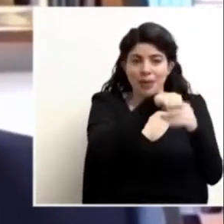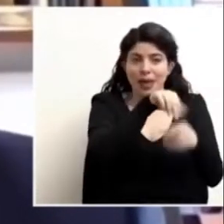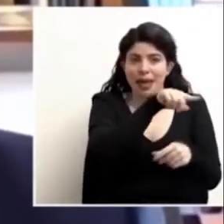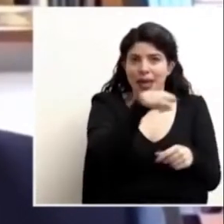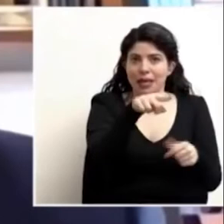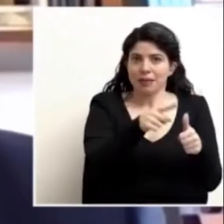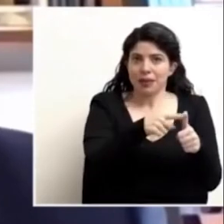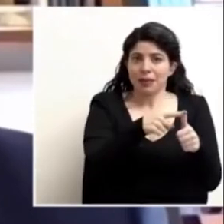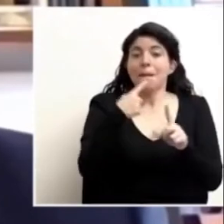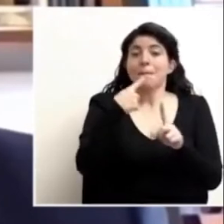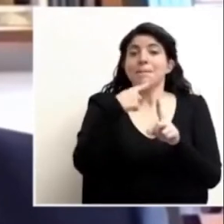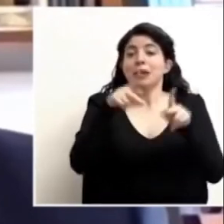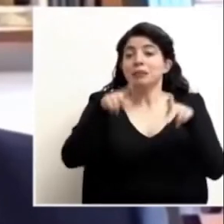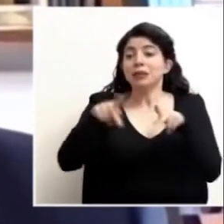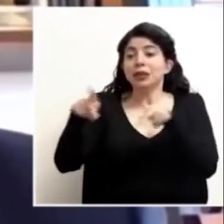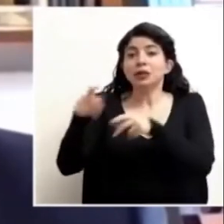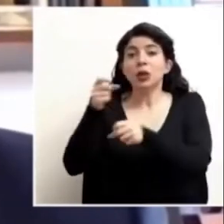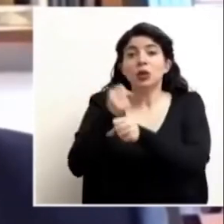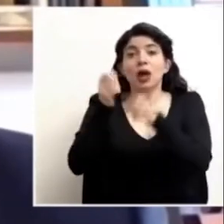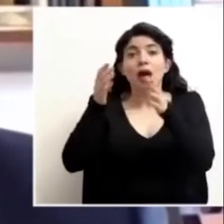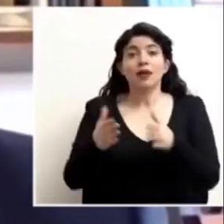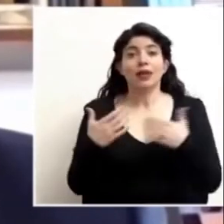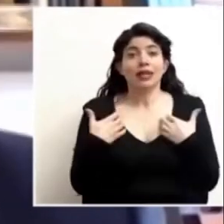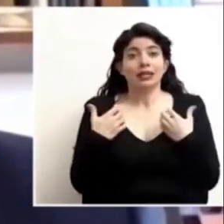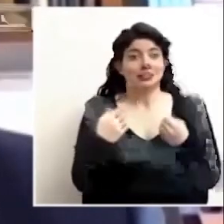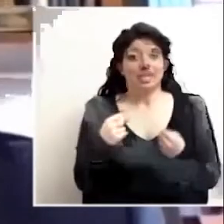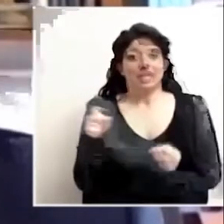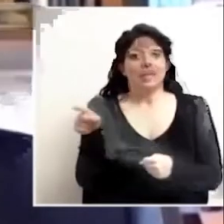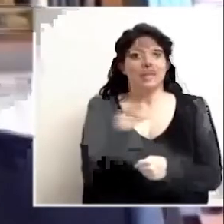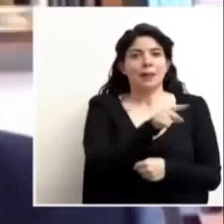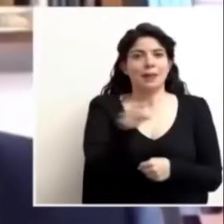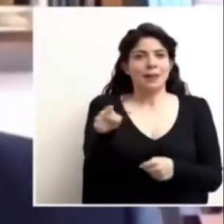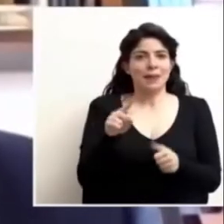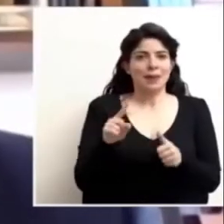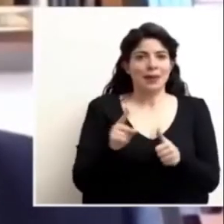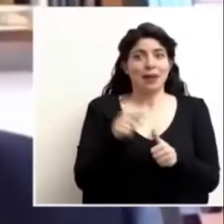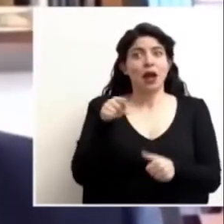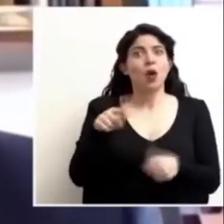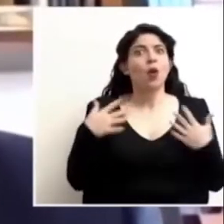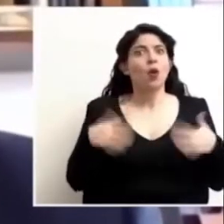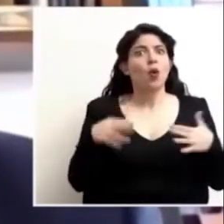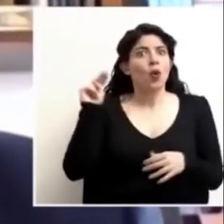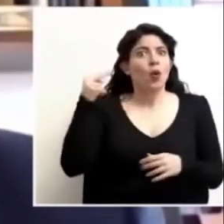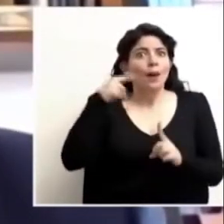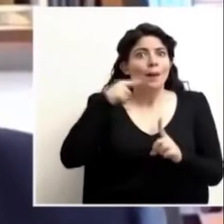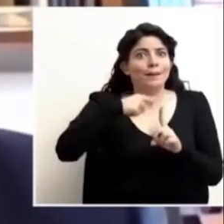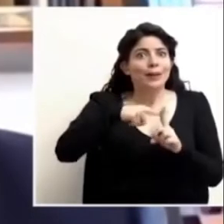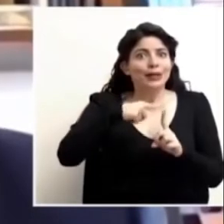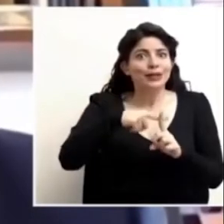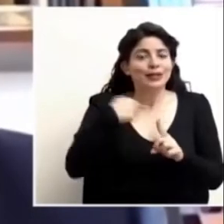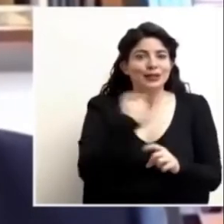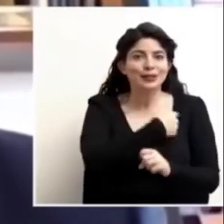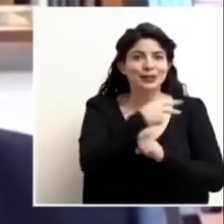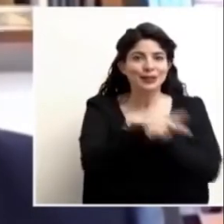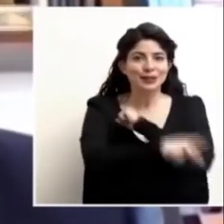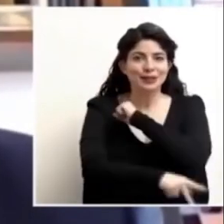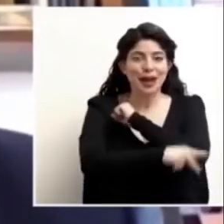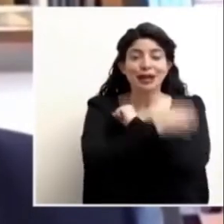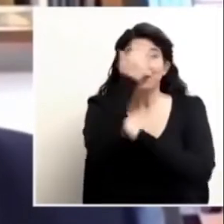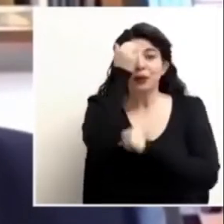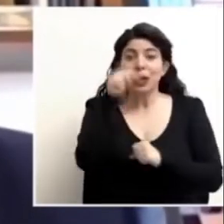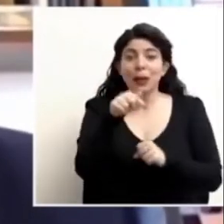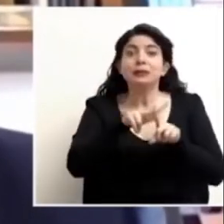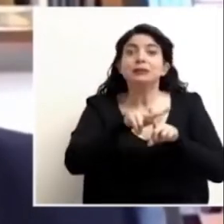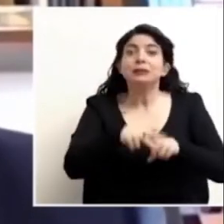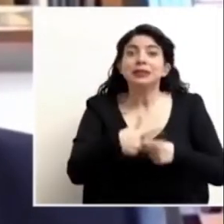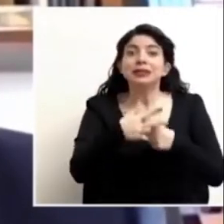de primera línea de atención de la salud. Y es una noticia positiva para nuestro país porque puede ser el inicio